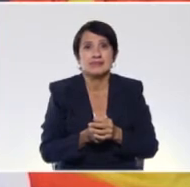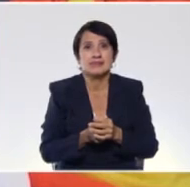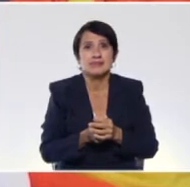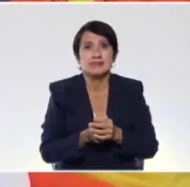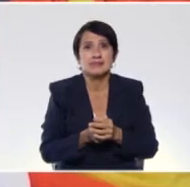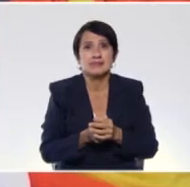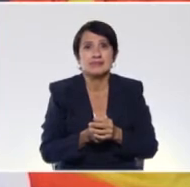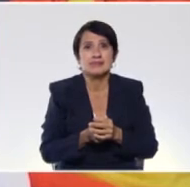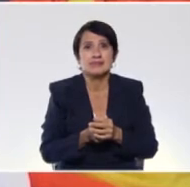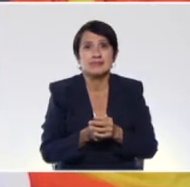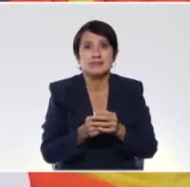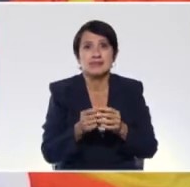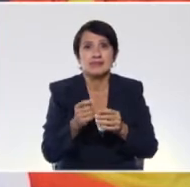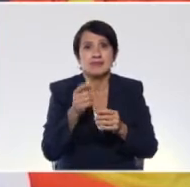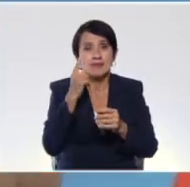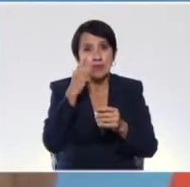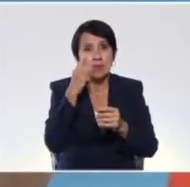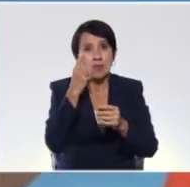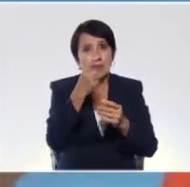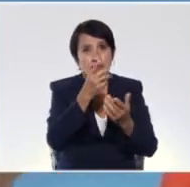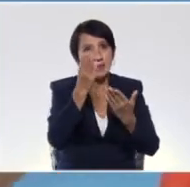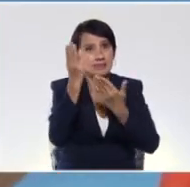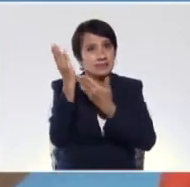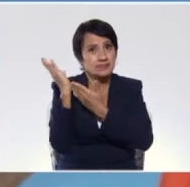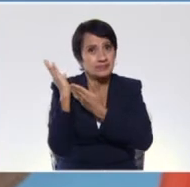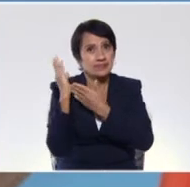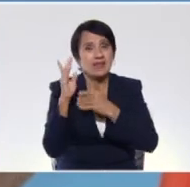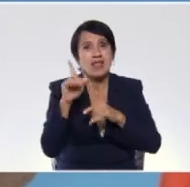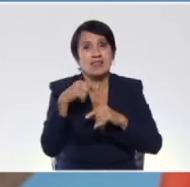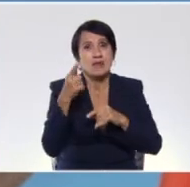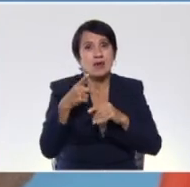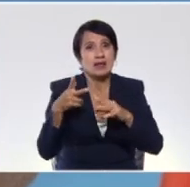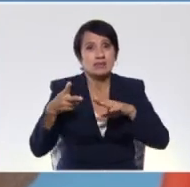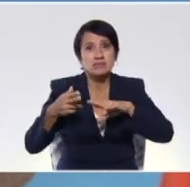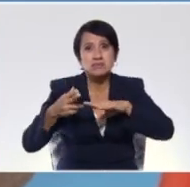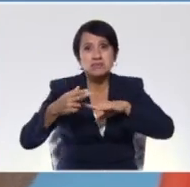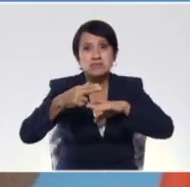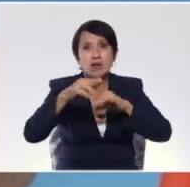miren cómo quedó. Luego que lo recortamos,